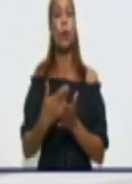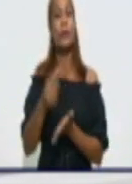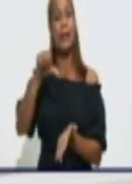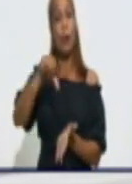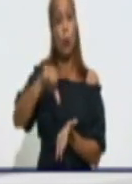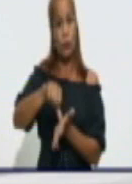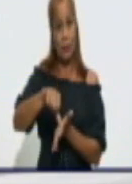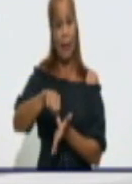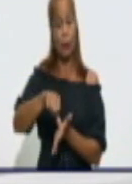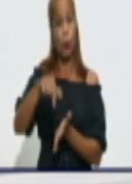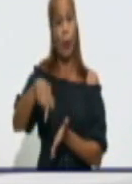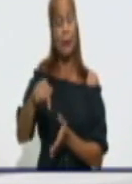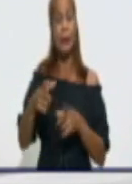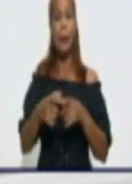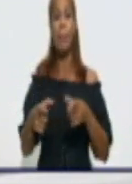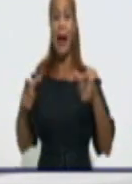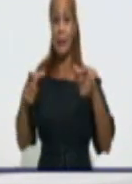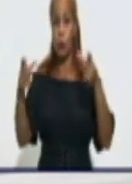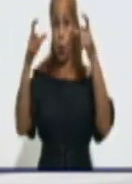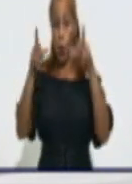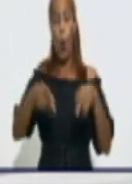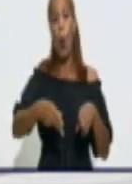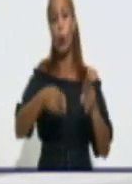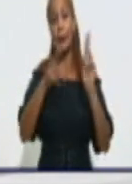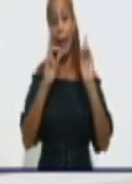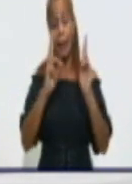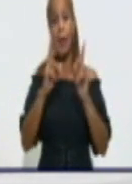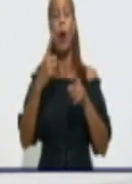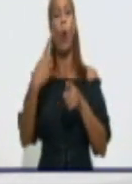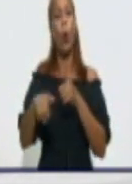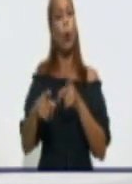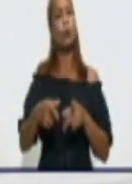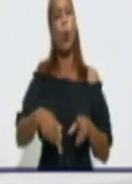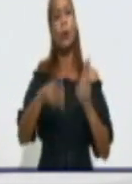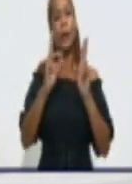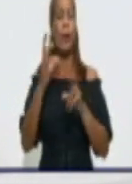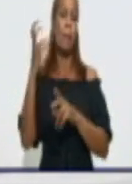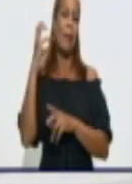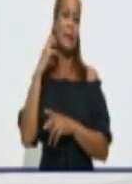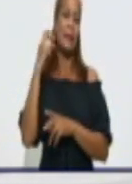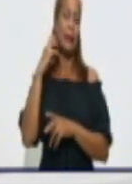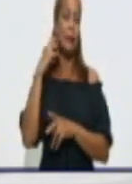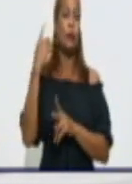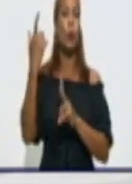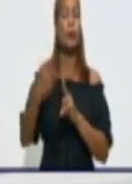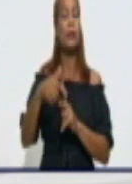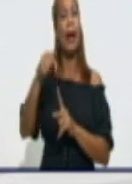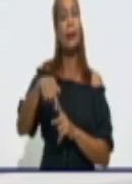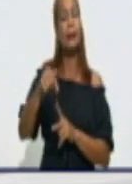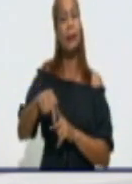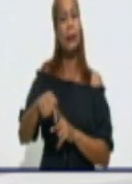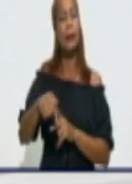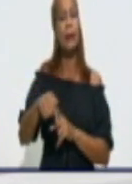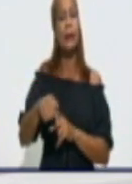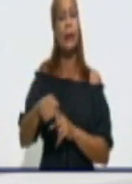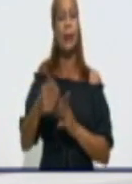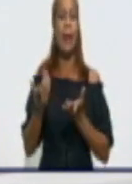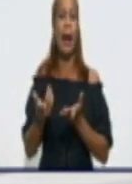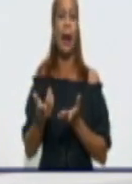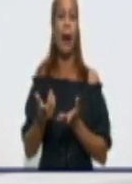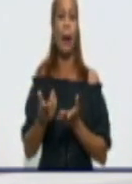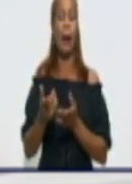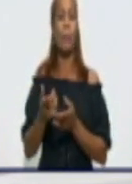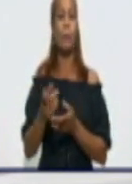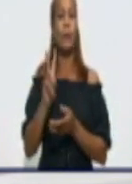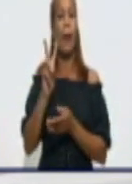Villasol en Mazó, el Hotel Venus en Manzanillo y la Villa del Azucarero en Río Cauta. Son centros con las